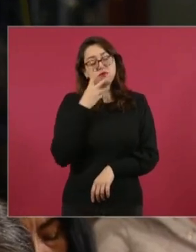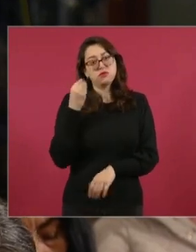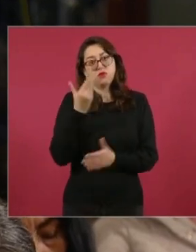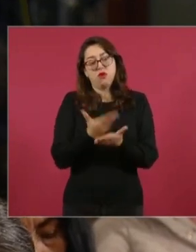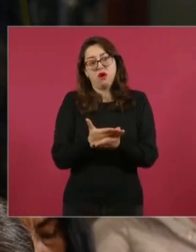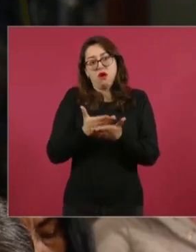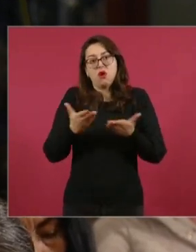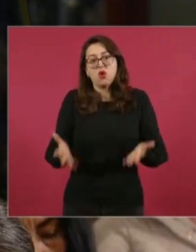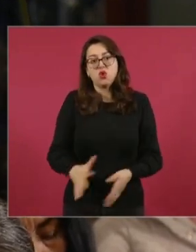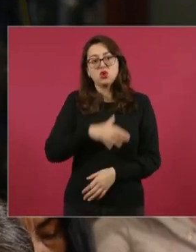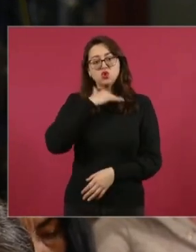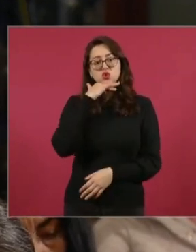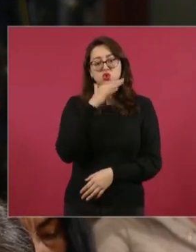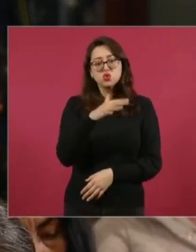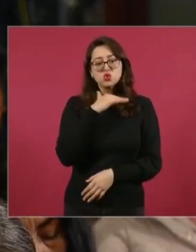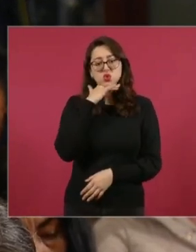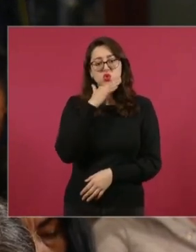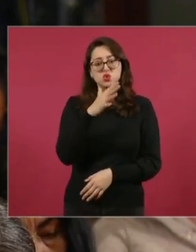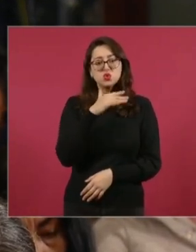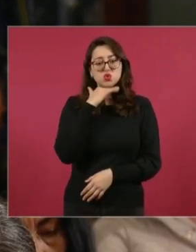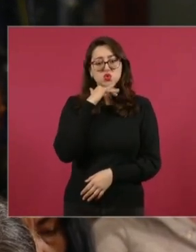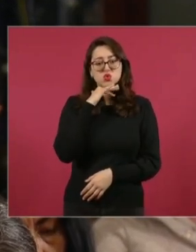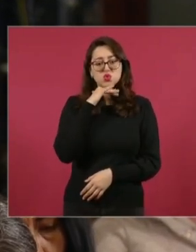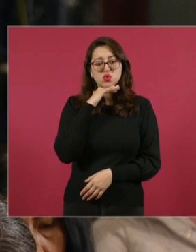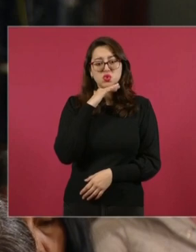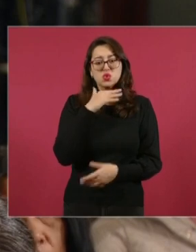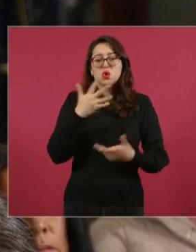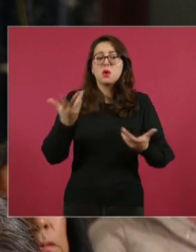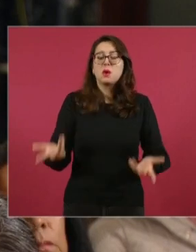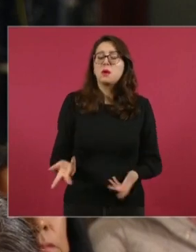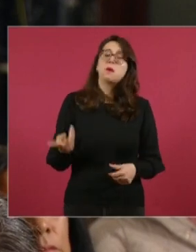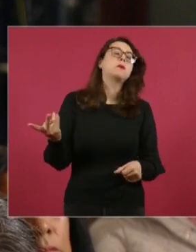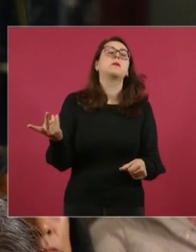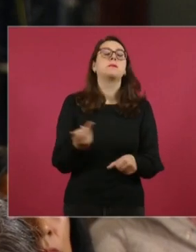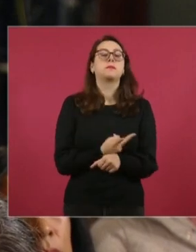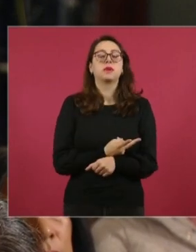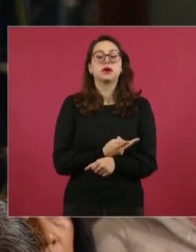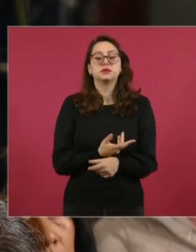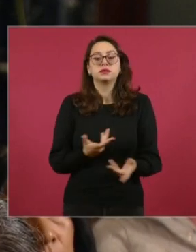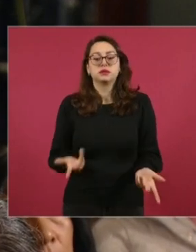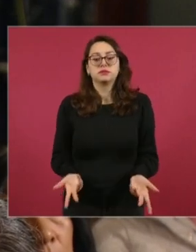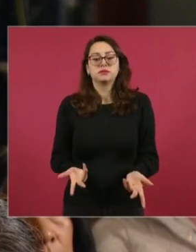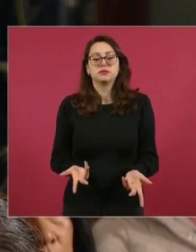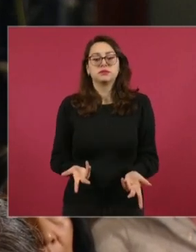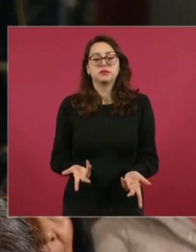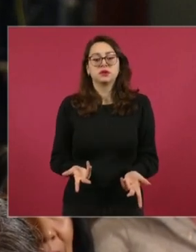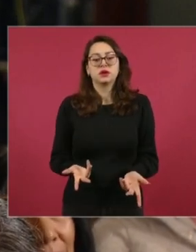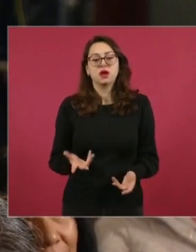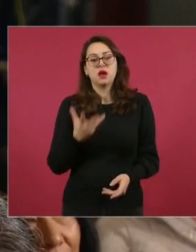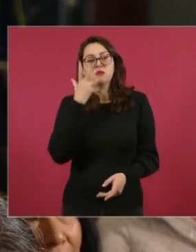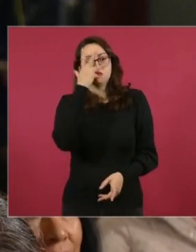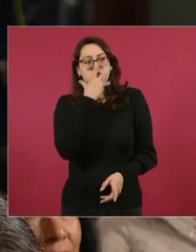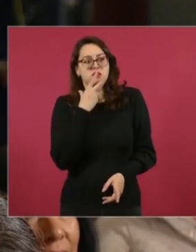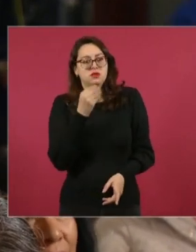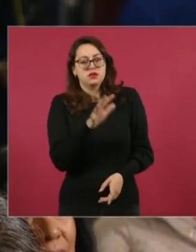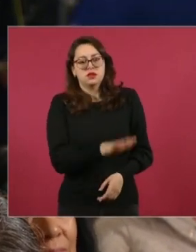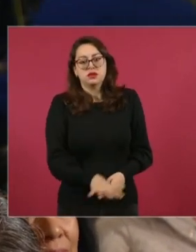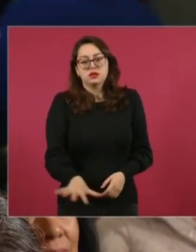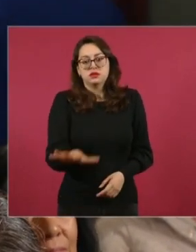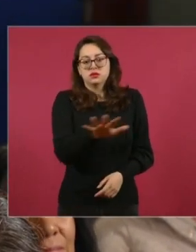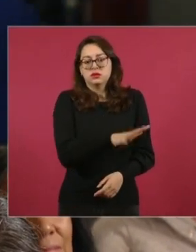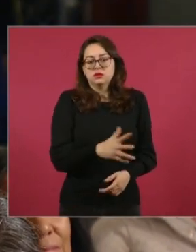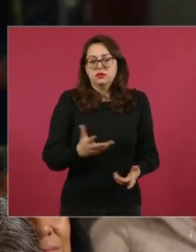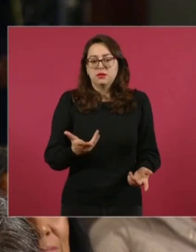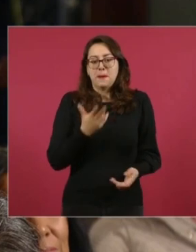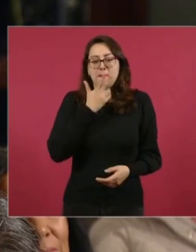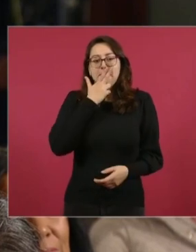Señor presidente, usted bien conoce esa zona, porque siempre que visita Ensenada se ha hospedado ahí. Esta hermosa bahía, que todos los